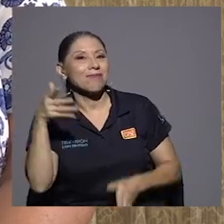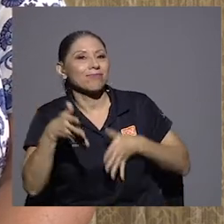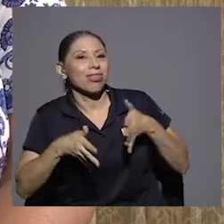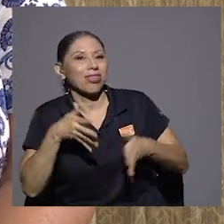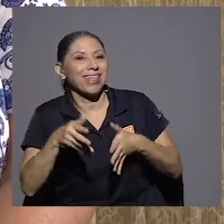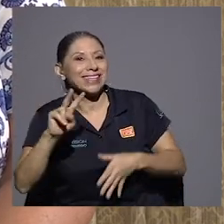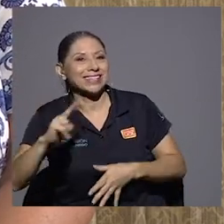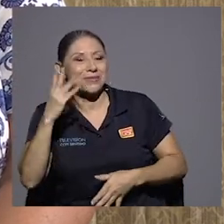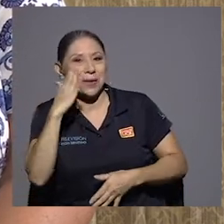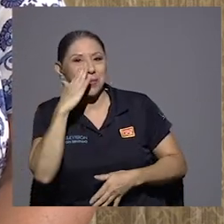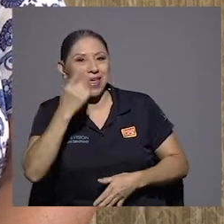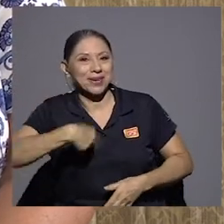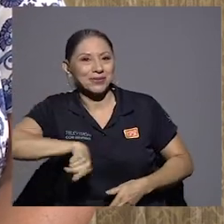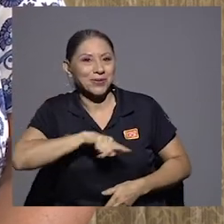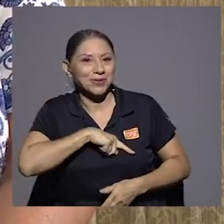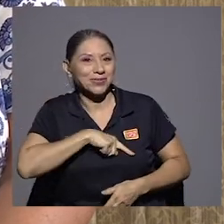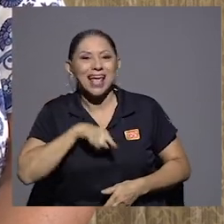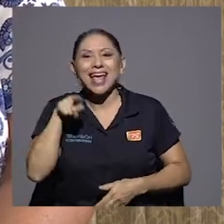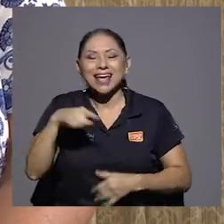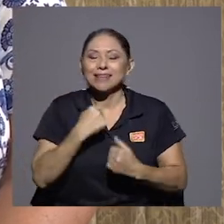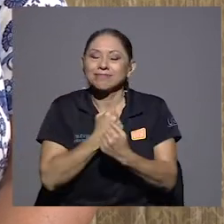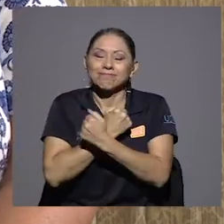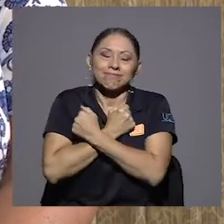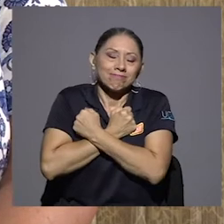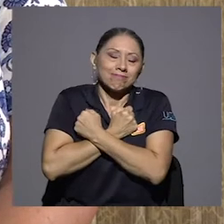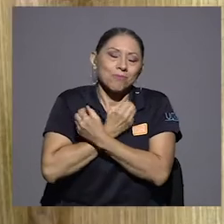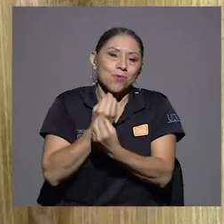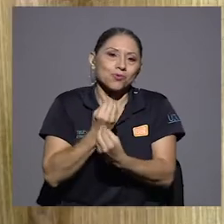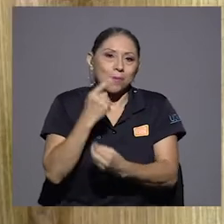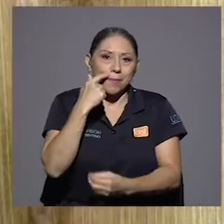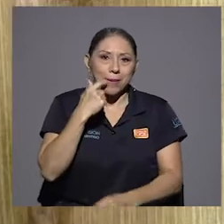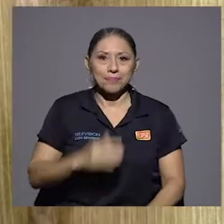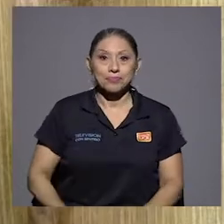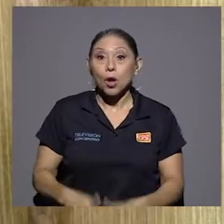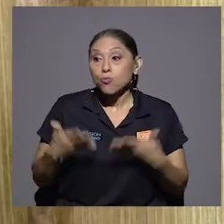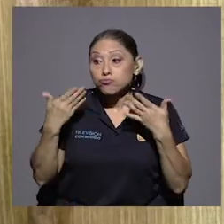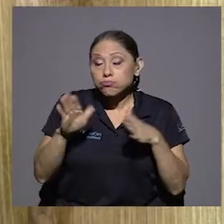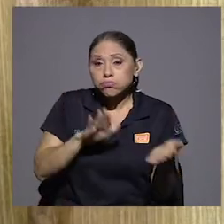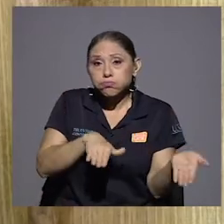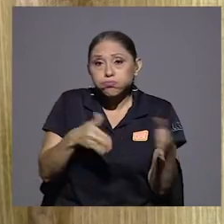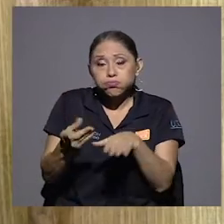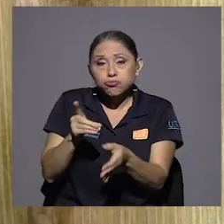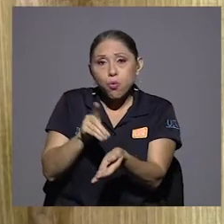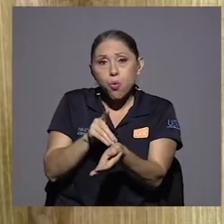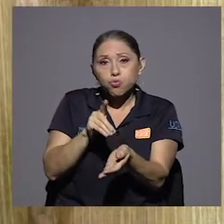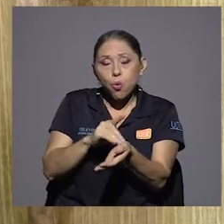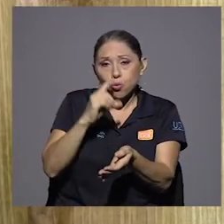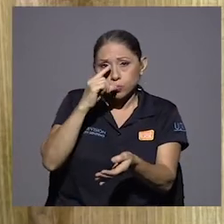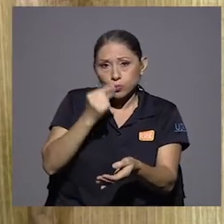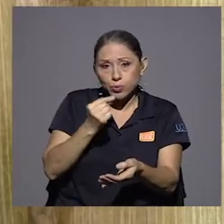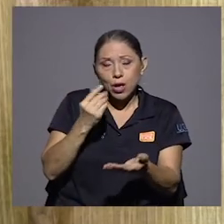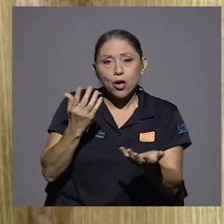Y la Nana lo quería muchísimo, papá. La partida del doctor fue